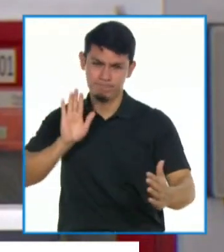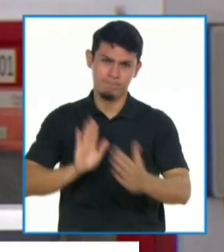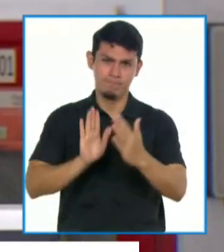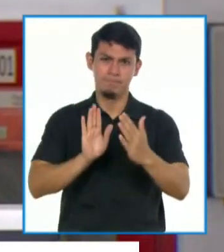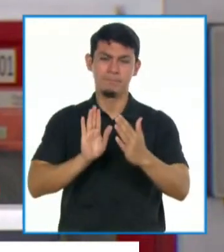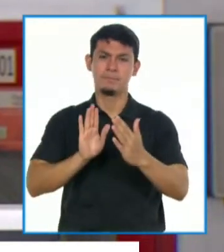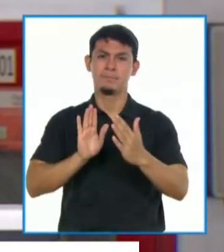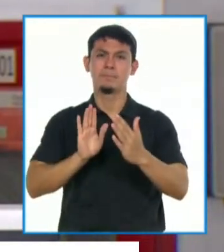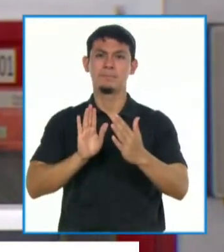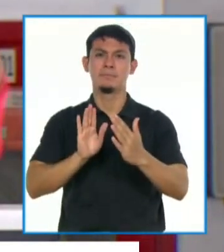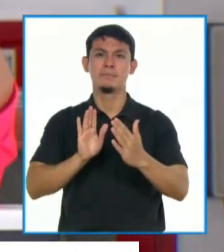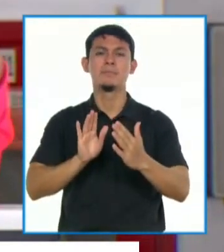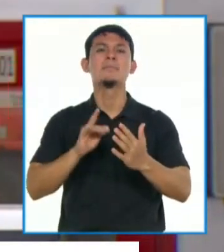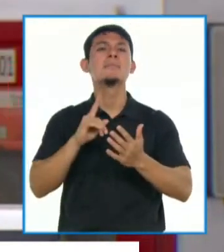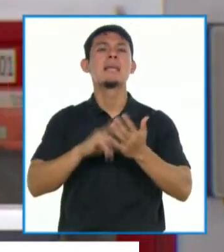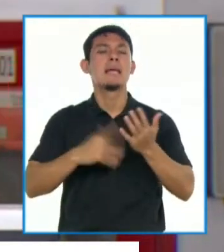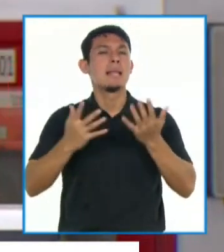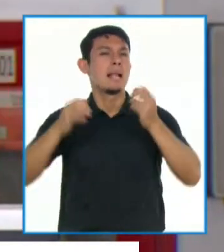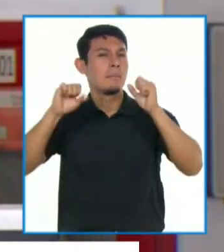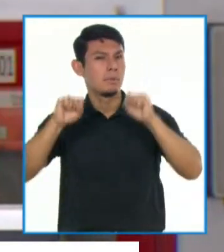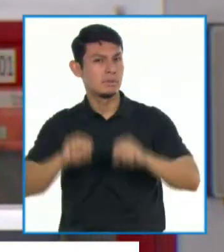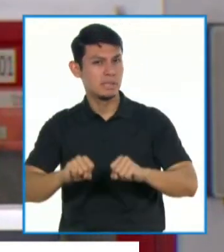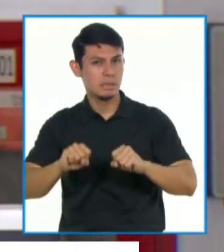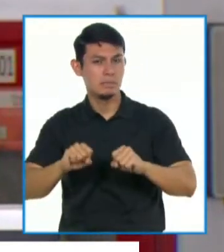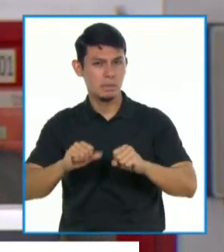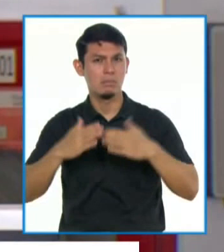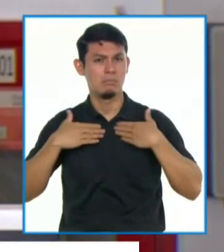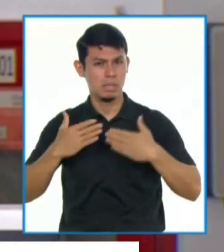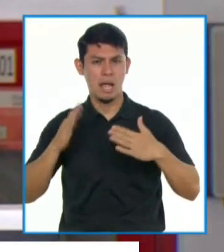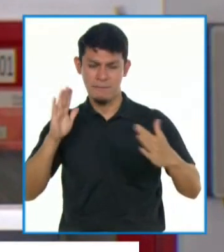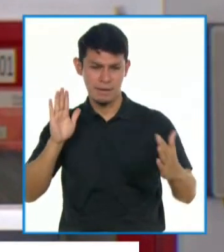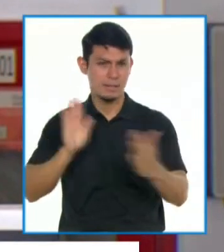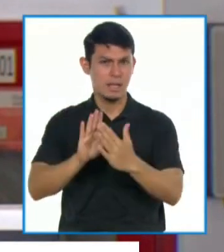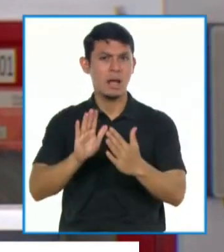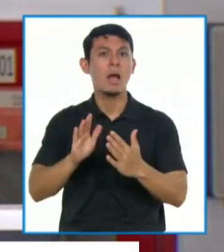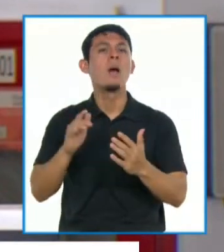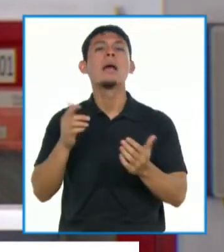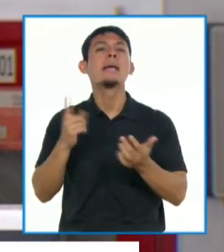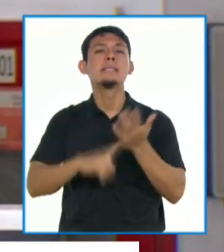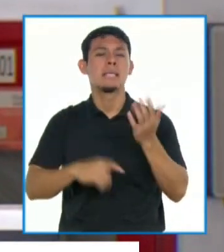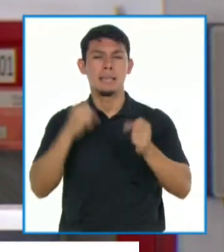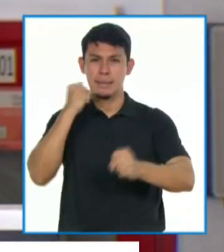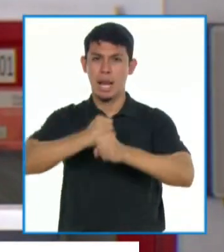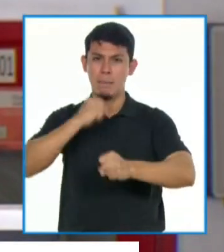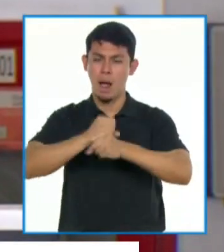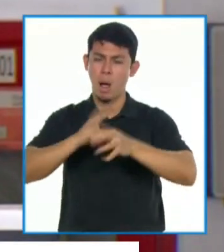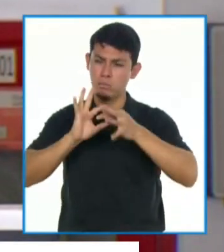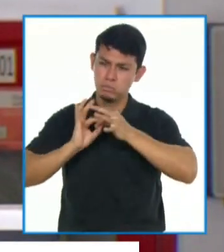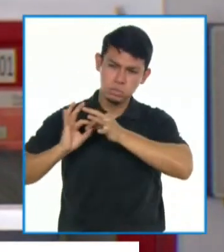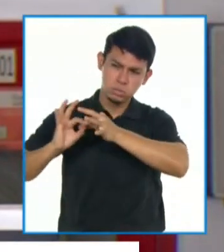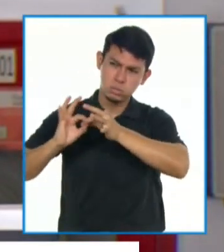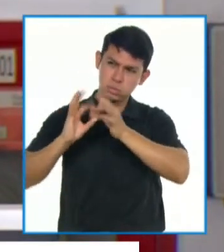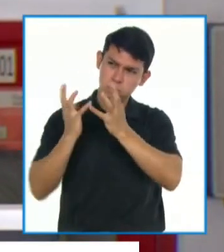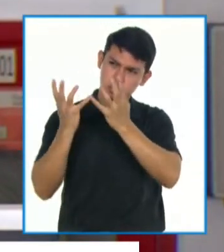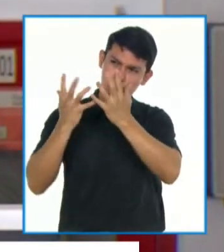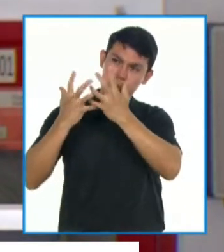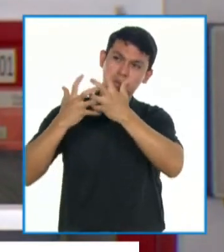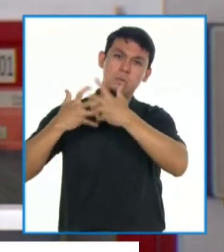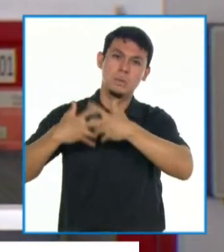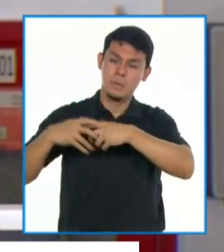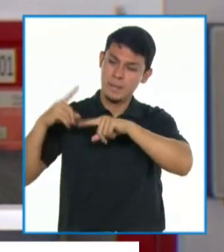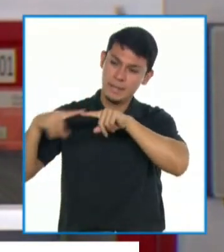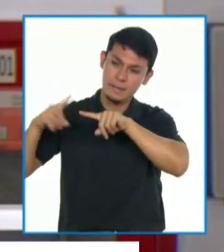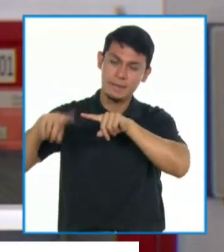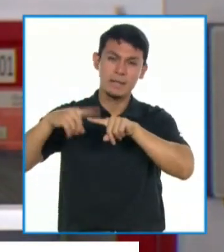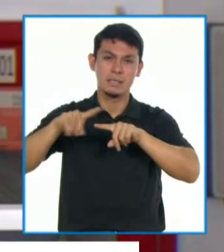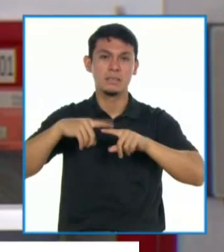es posible de enfrentarlo solo con el trabajo coordinado y articulado entre los diversos